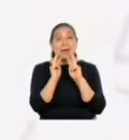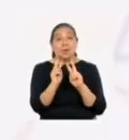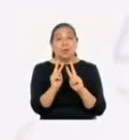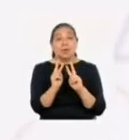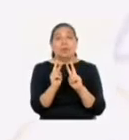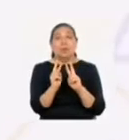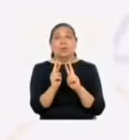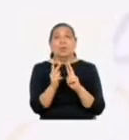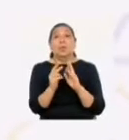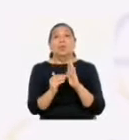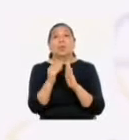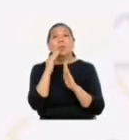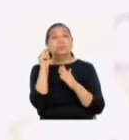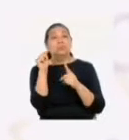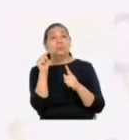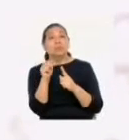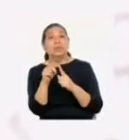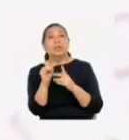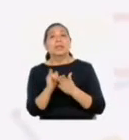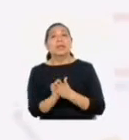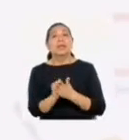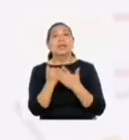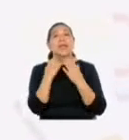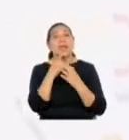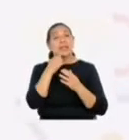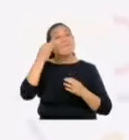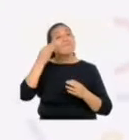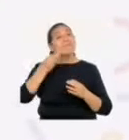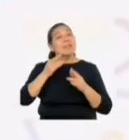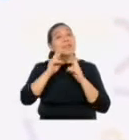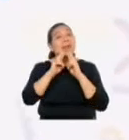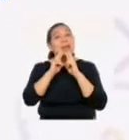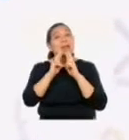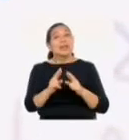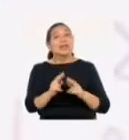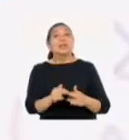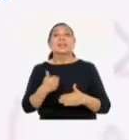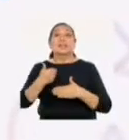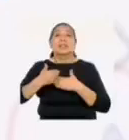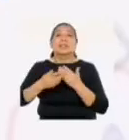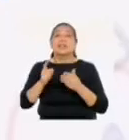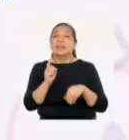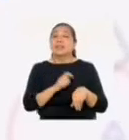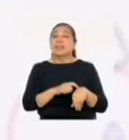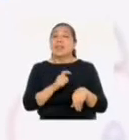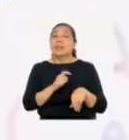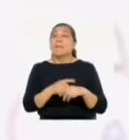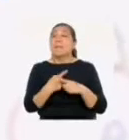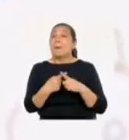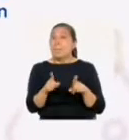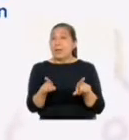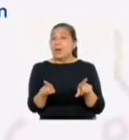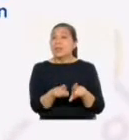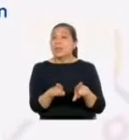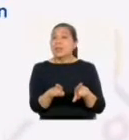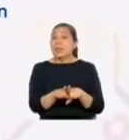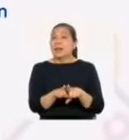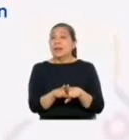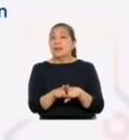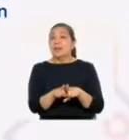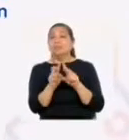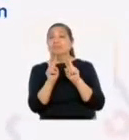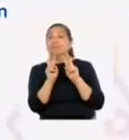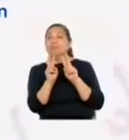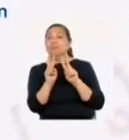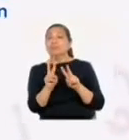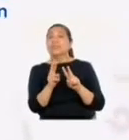determinar su grado de subjetividad. Es cierto que responden a los sucesos del momento, pero también a